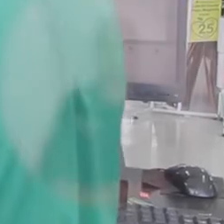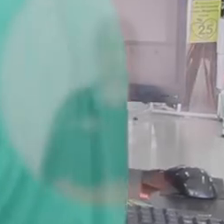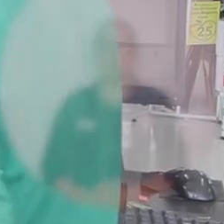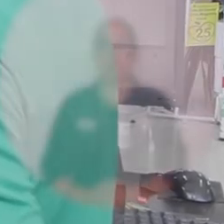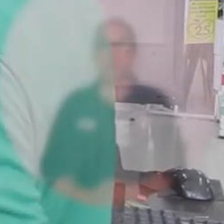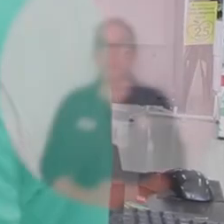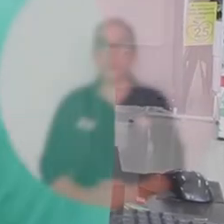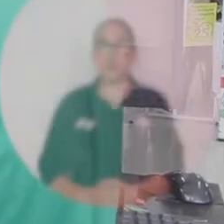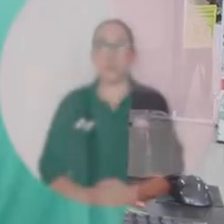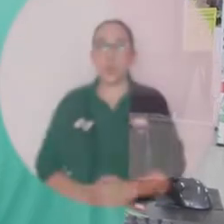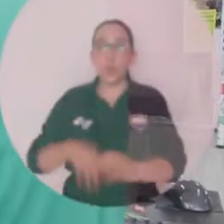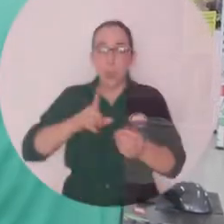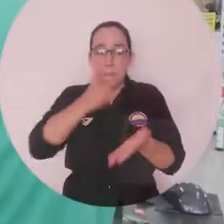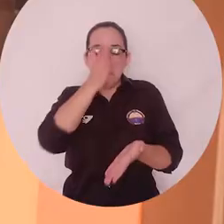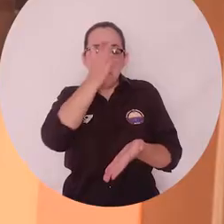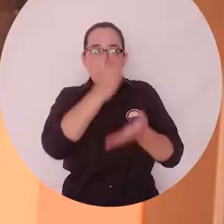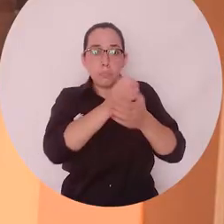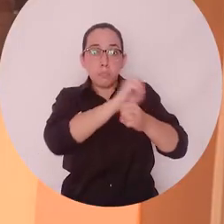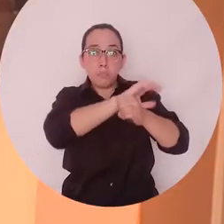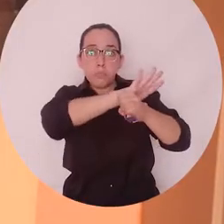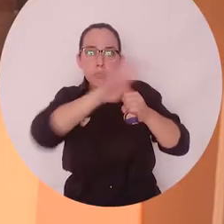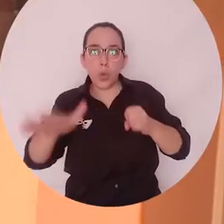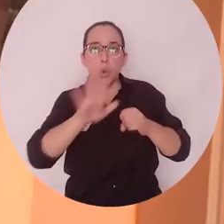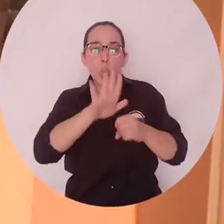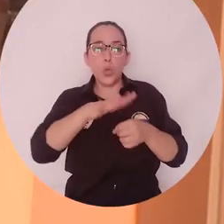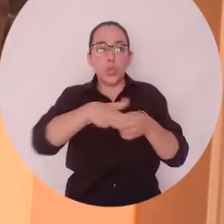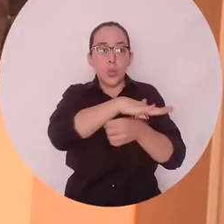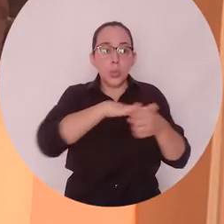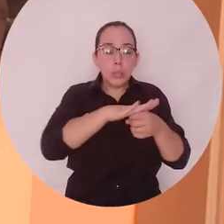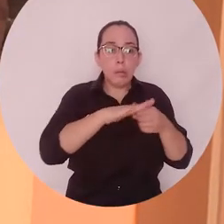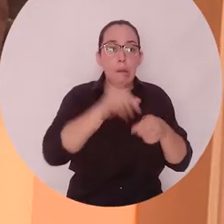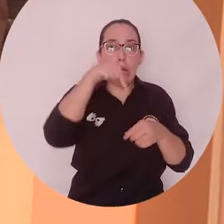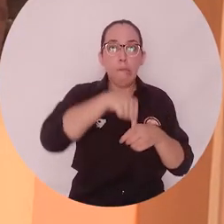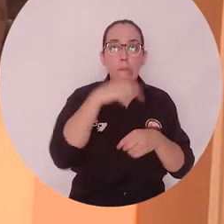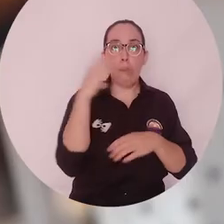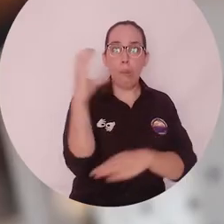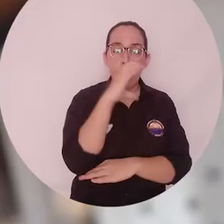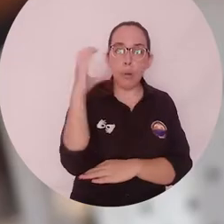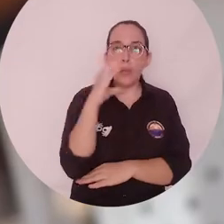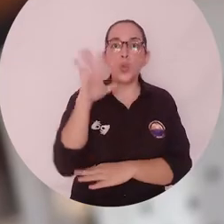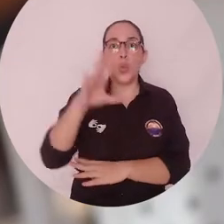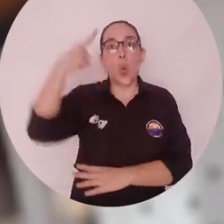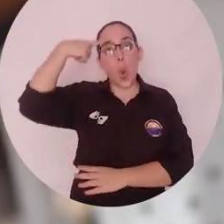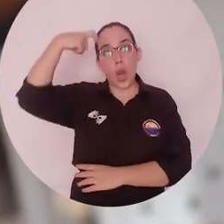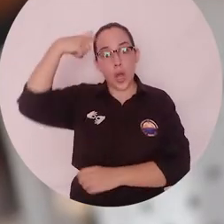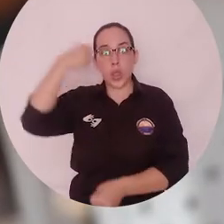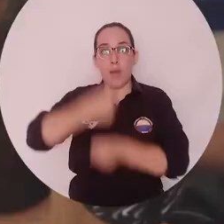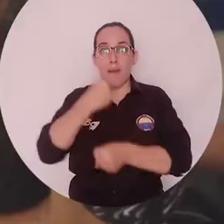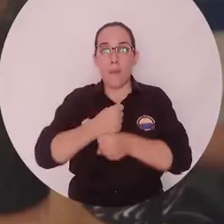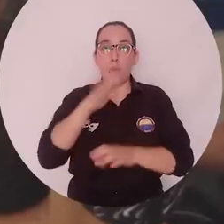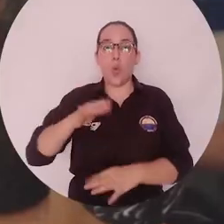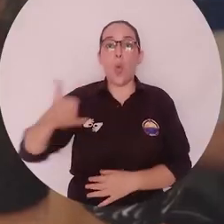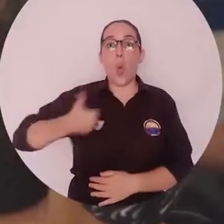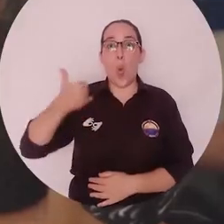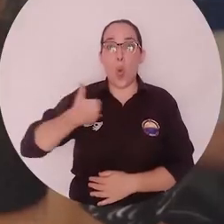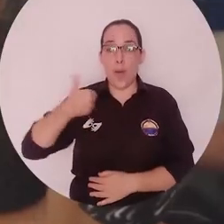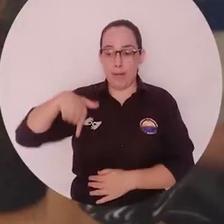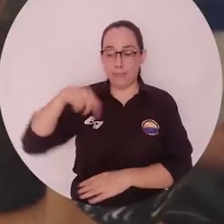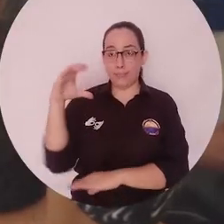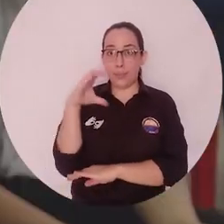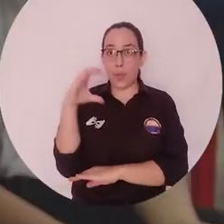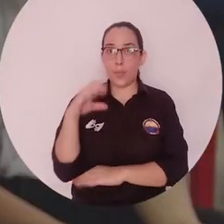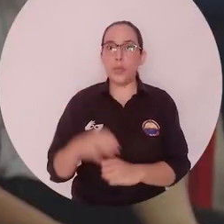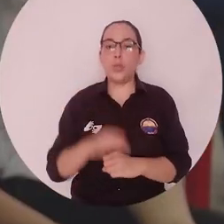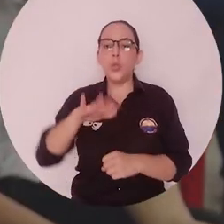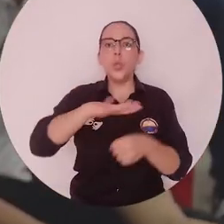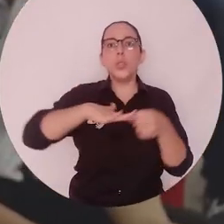La pandemia y la coyuntura nacional han significado aún más un gran reto en materia laboral para los jóvenes del país. Esta situación provocó